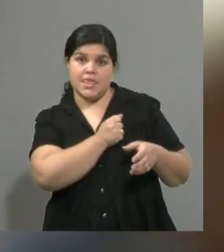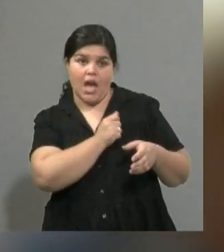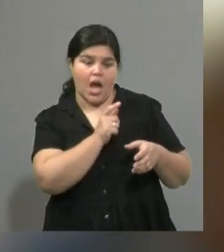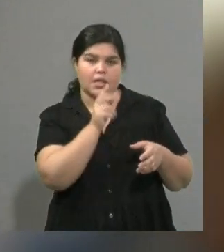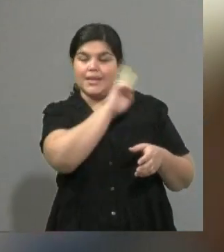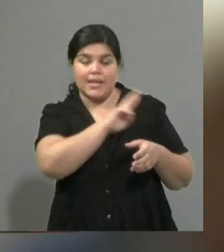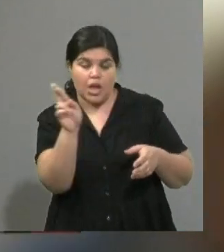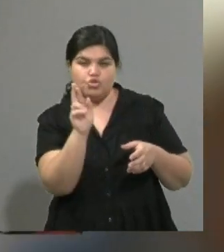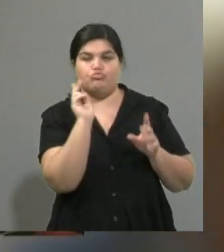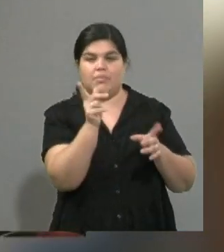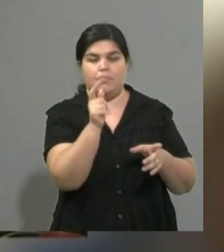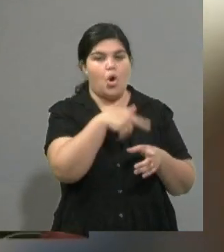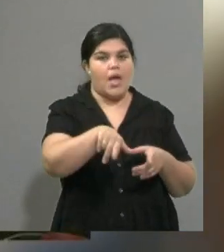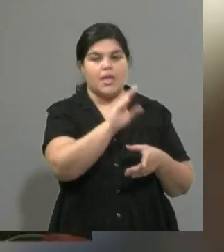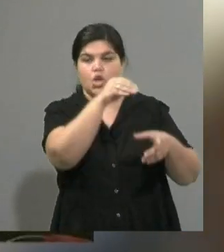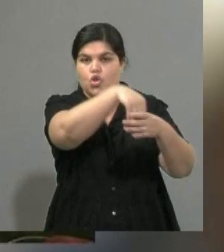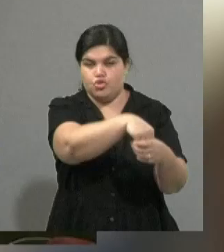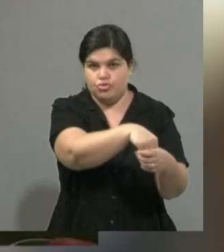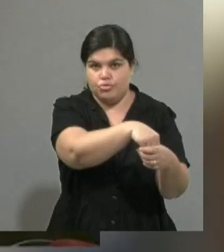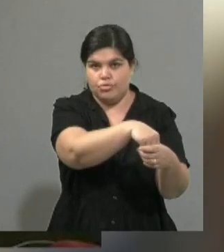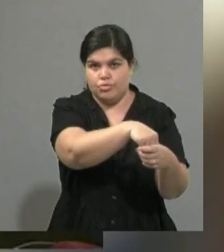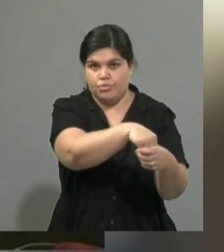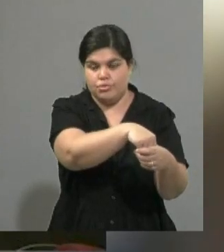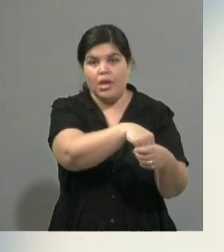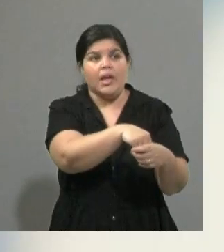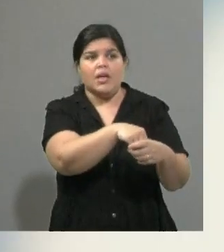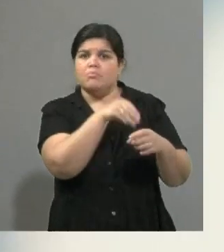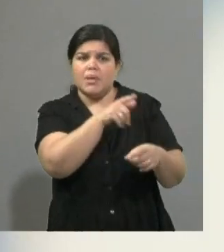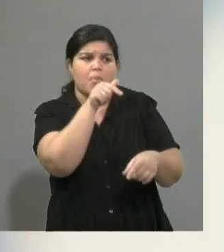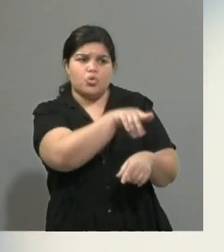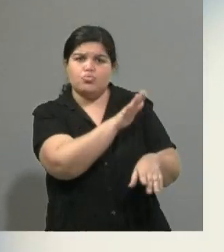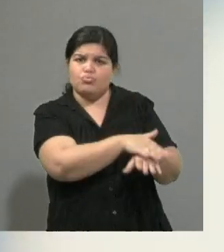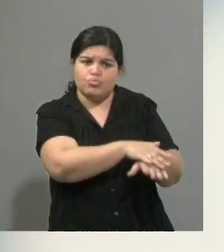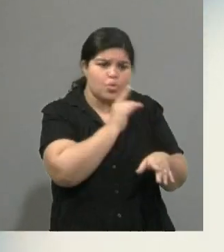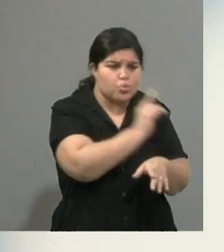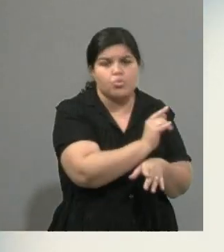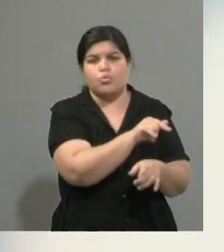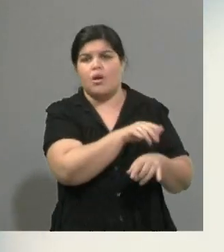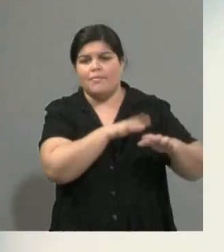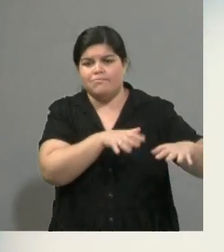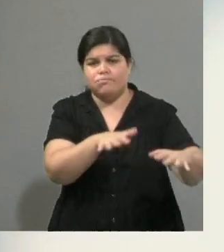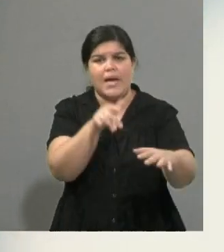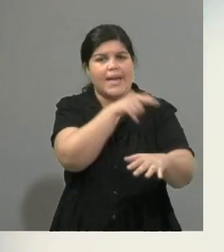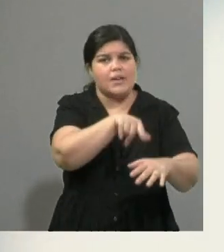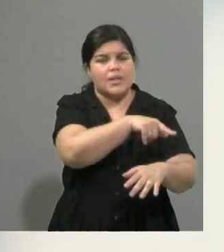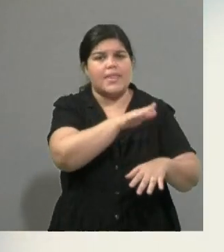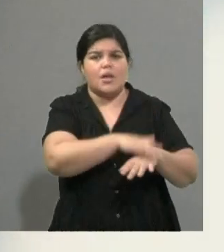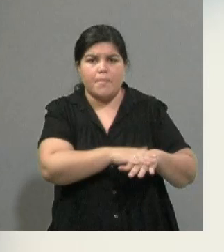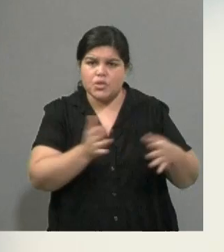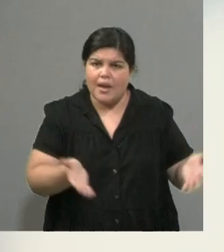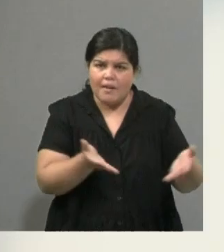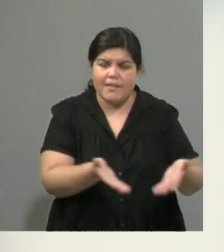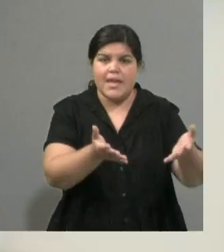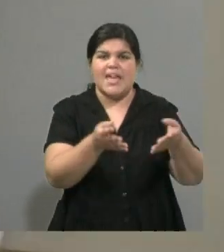culpables, de ser ellos los que reprimieron esta protesta y de estar llamando a una nueva guerra civil. Terrible. Bueno,